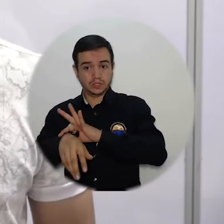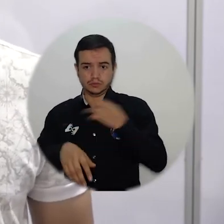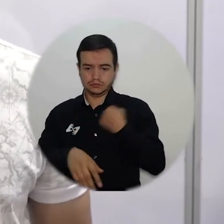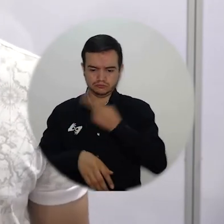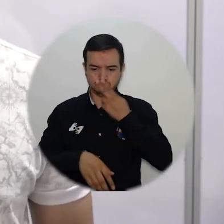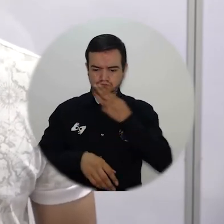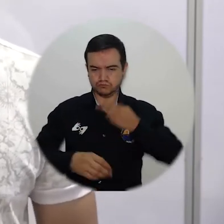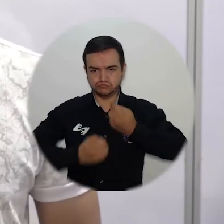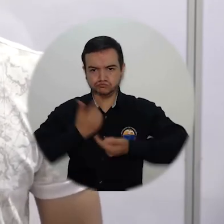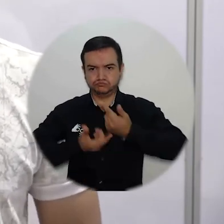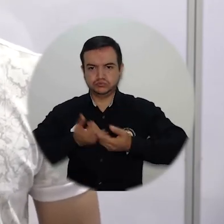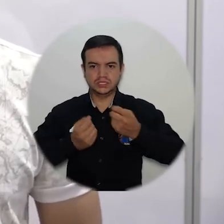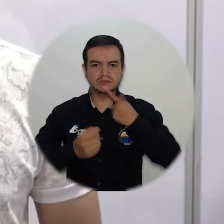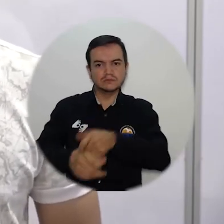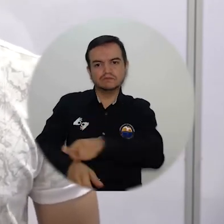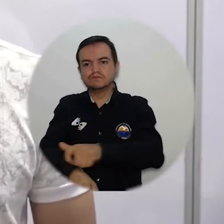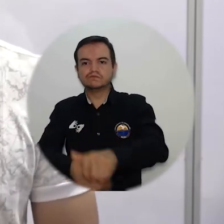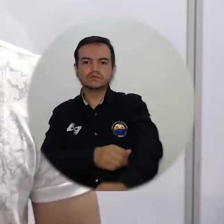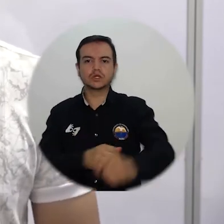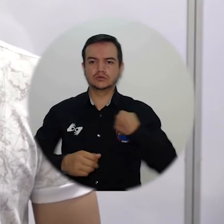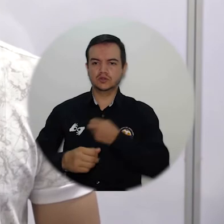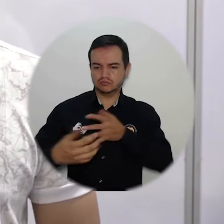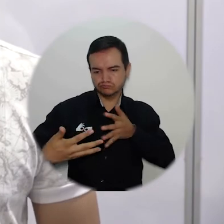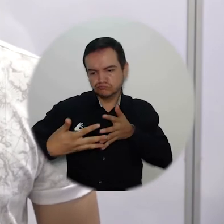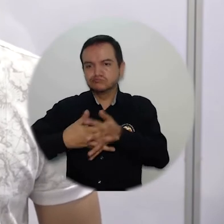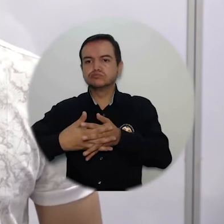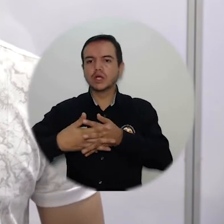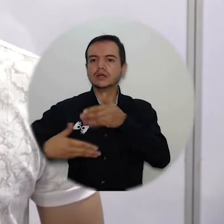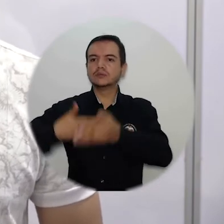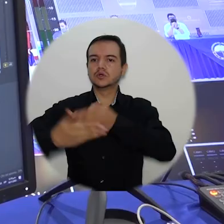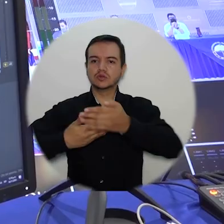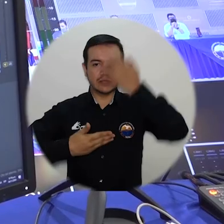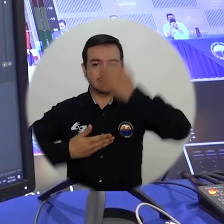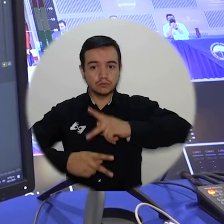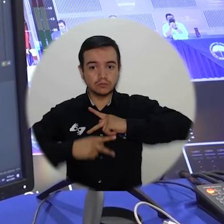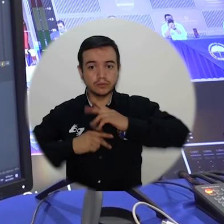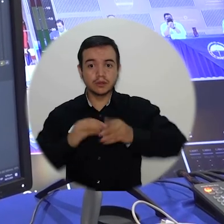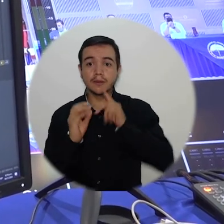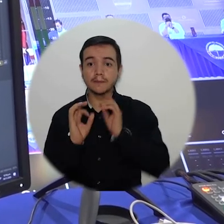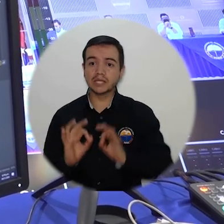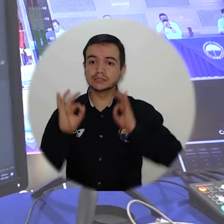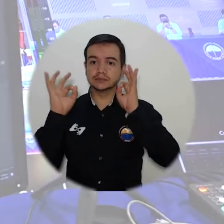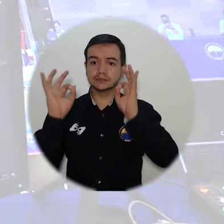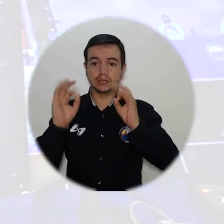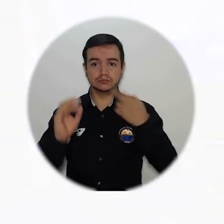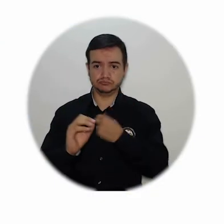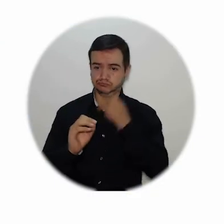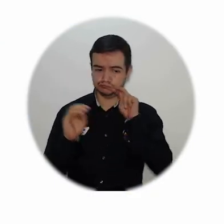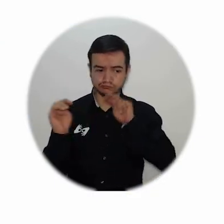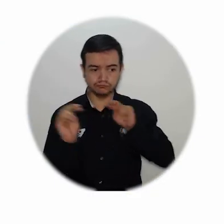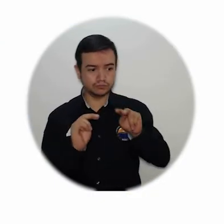institucional a este proceso y pensaría que esas son las razones por las cuales merecemos esta acreditación. Universidad del Magdalena,